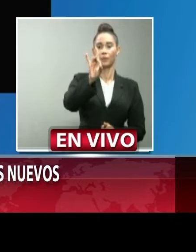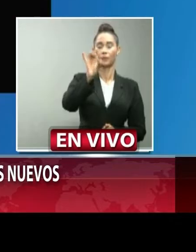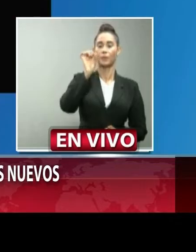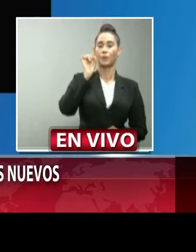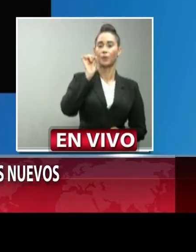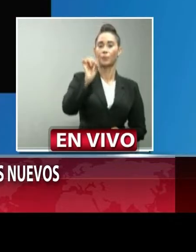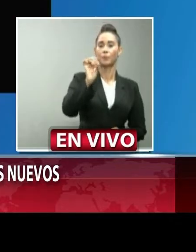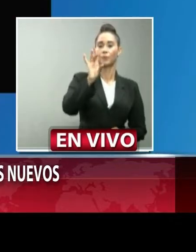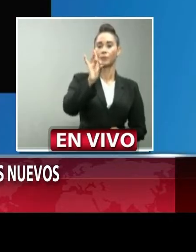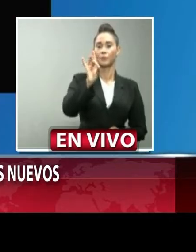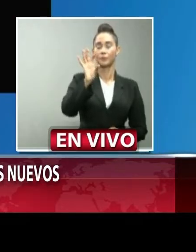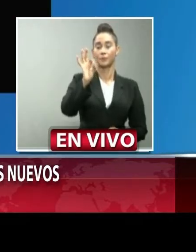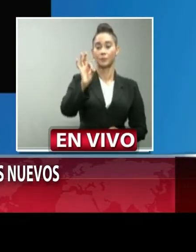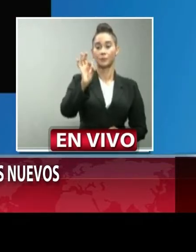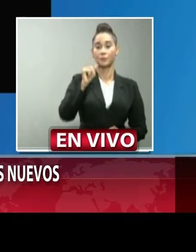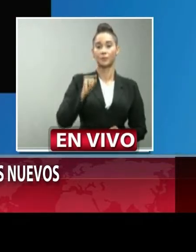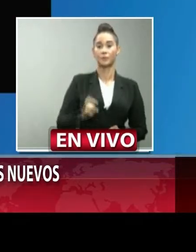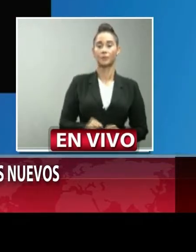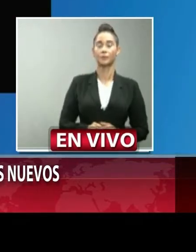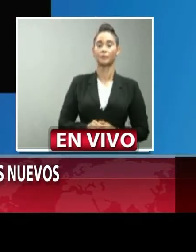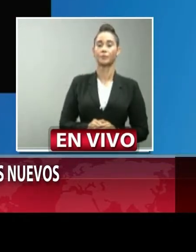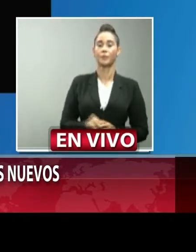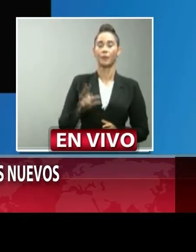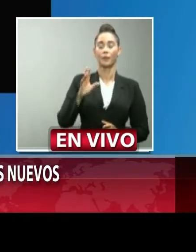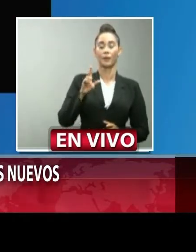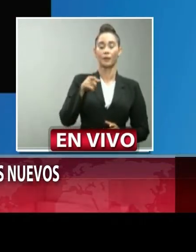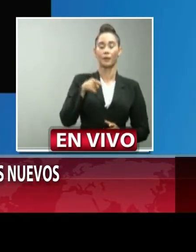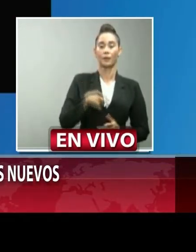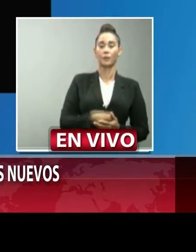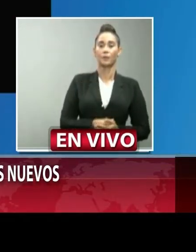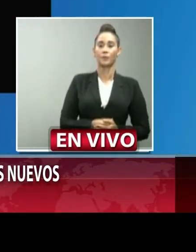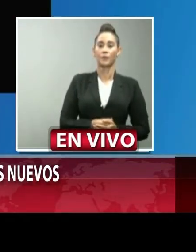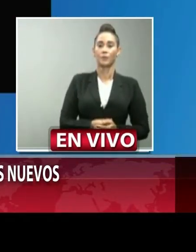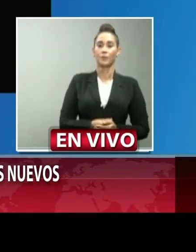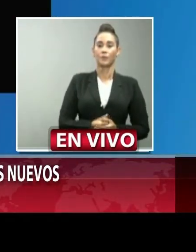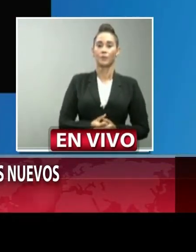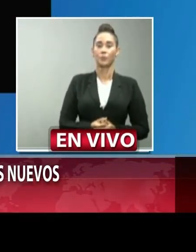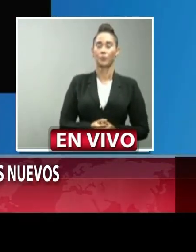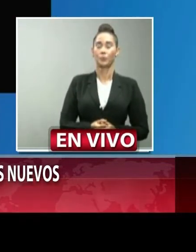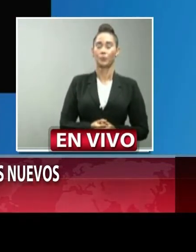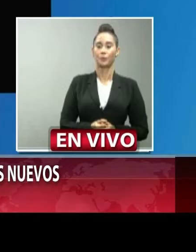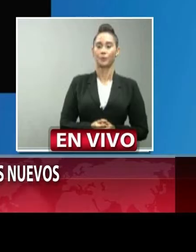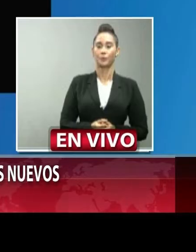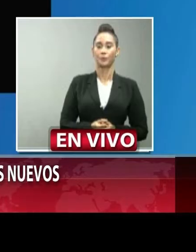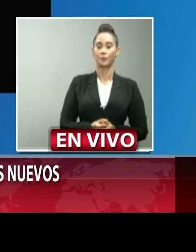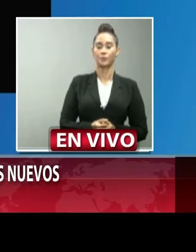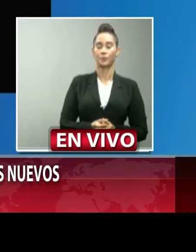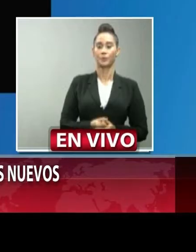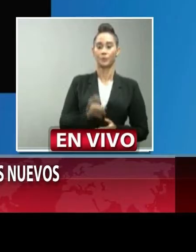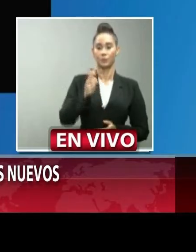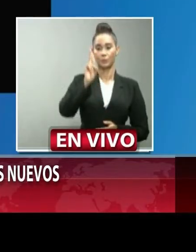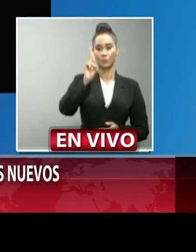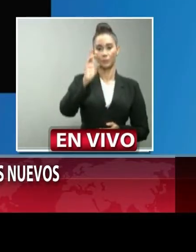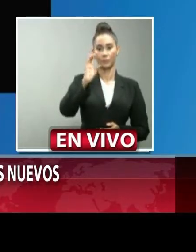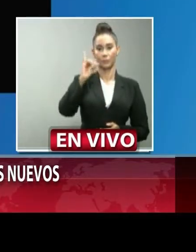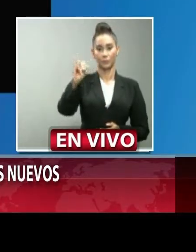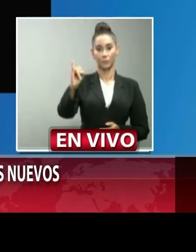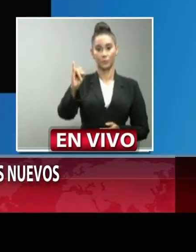.89% se encuentran en unidades de cuidados intensivos